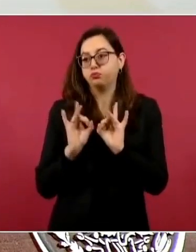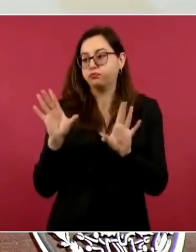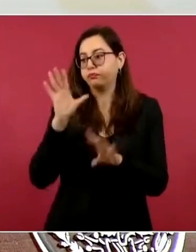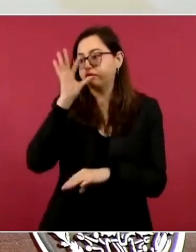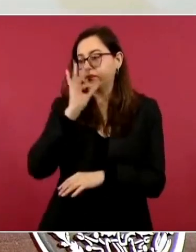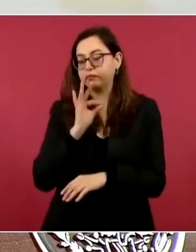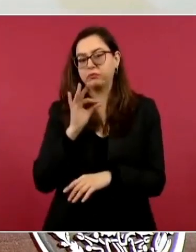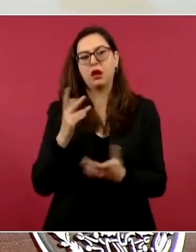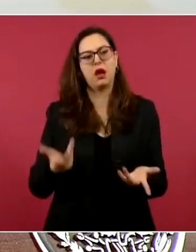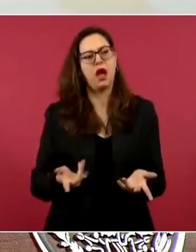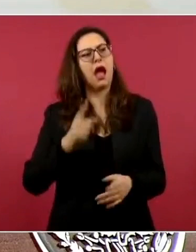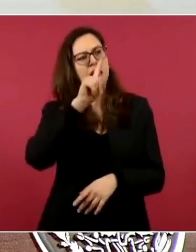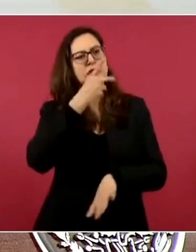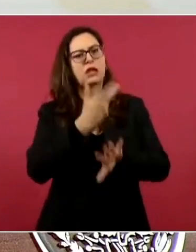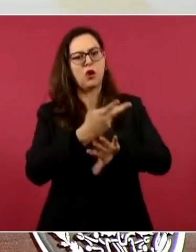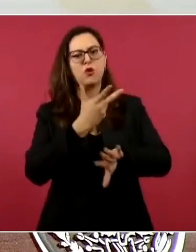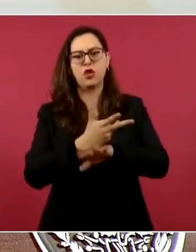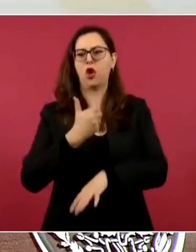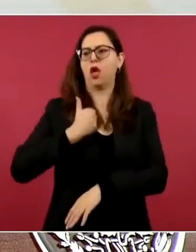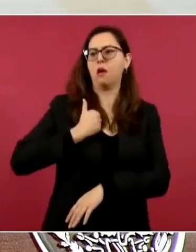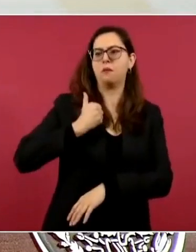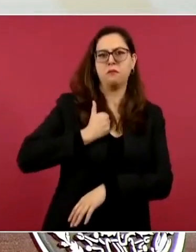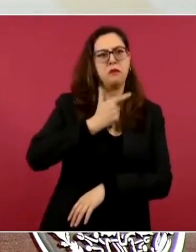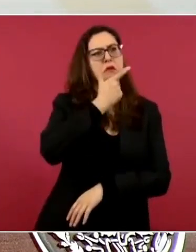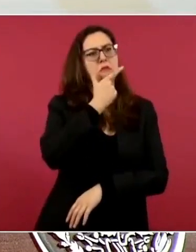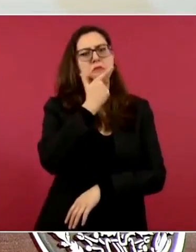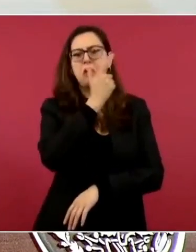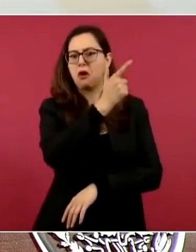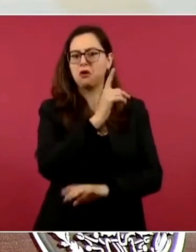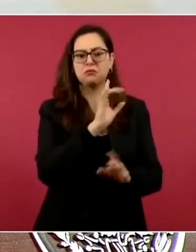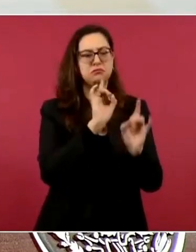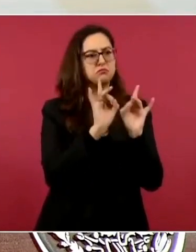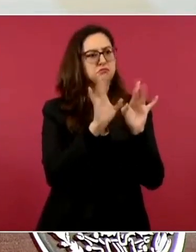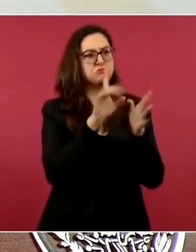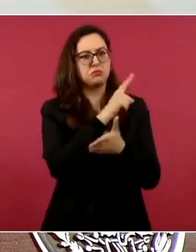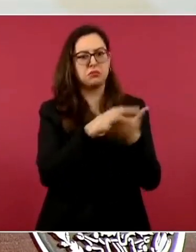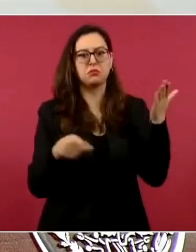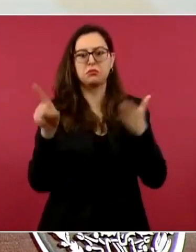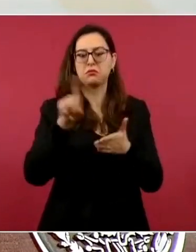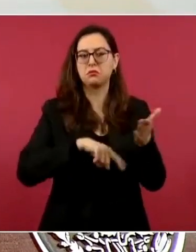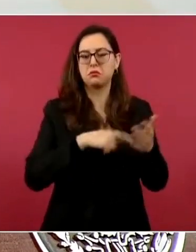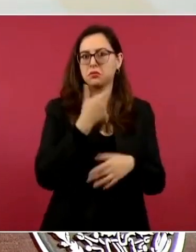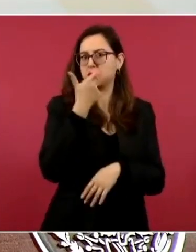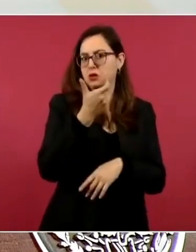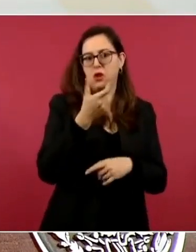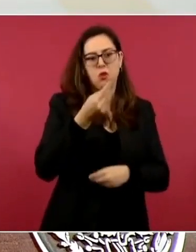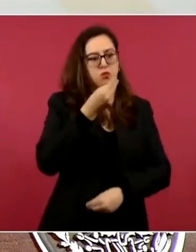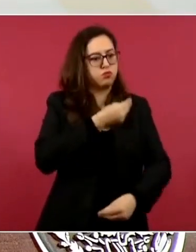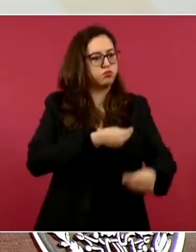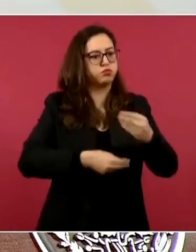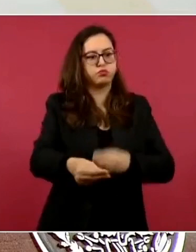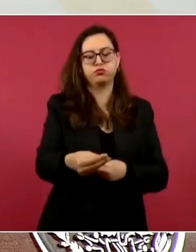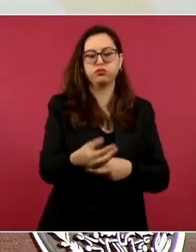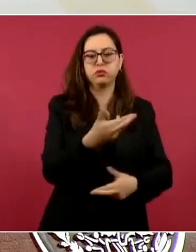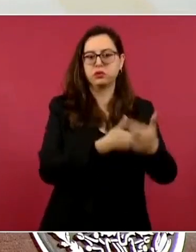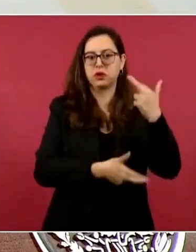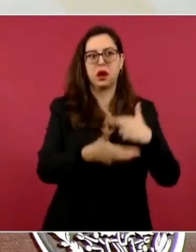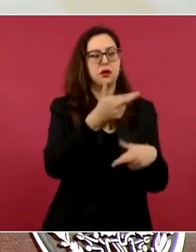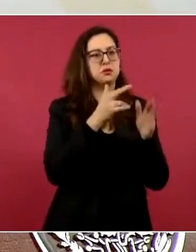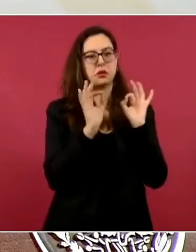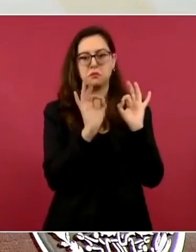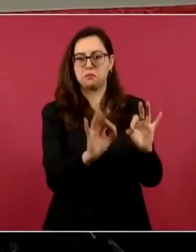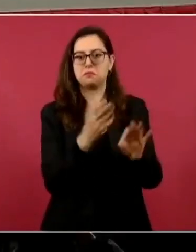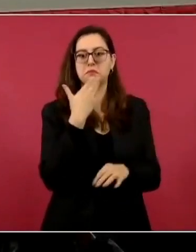en Canadá o en la Unión Europea, que es devolver el 100 por ciento no sólo de lo que se pagó por el evento, sino